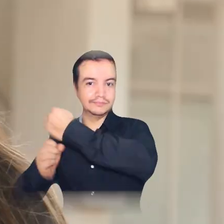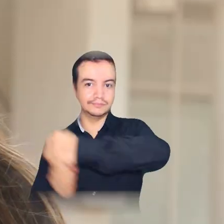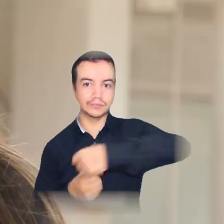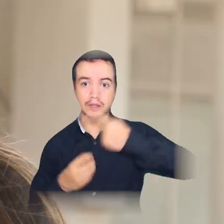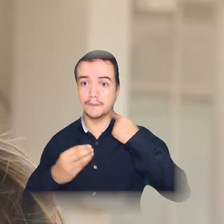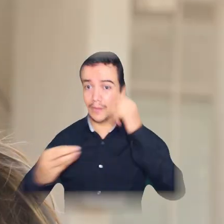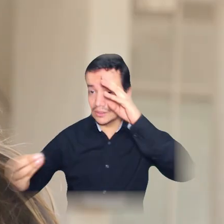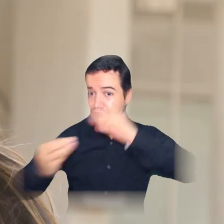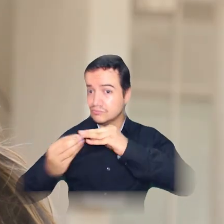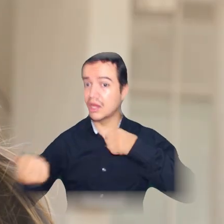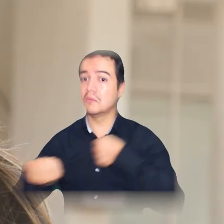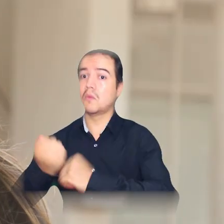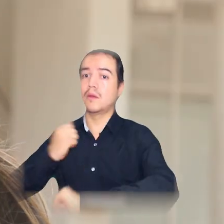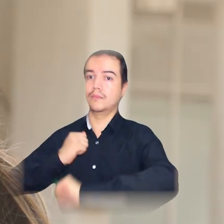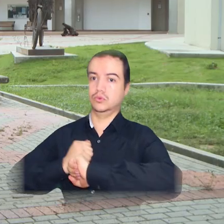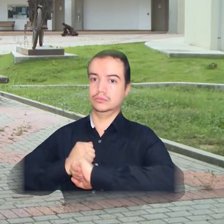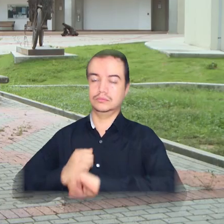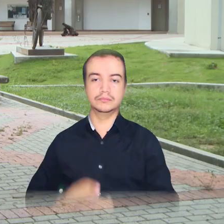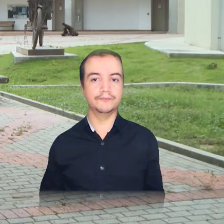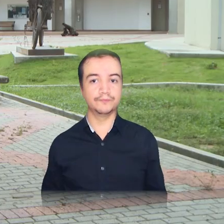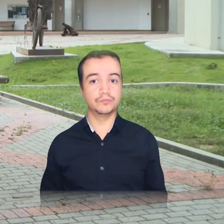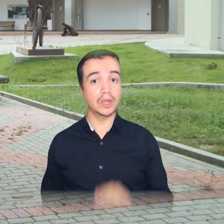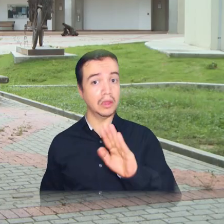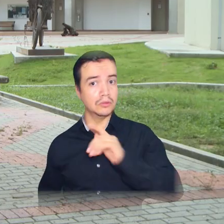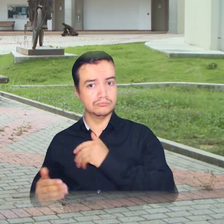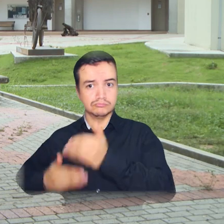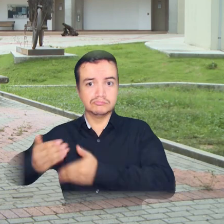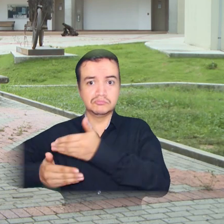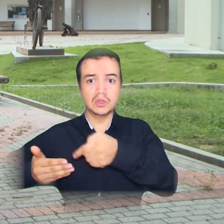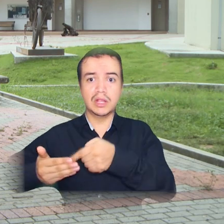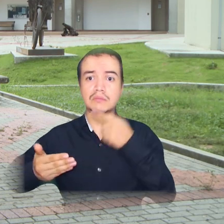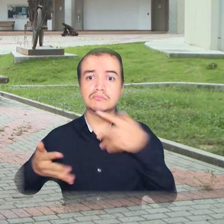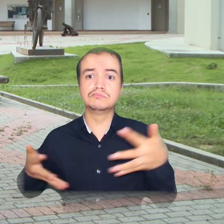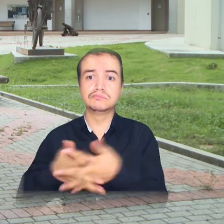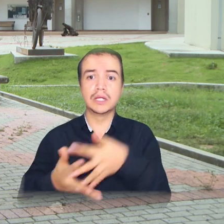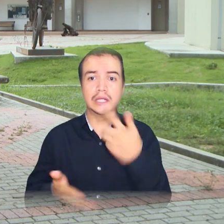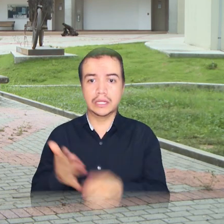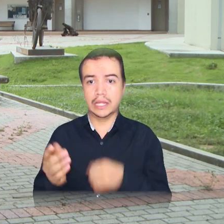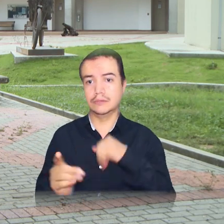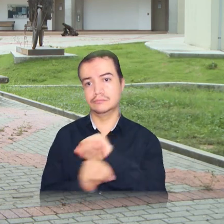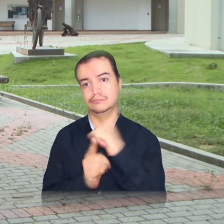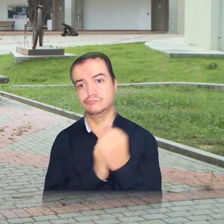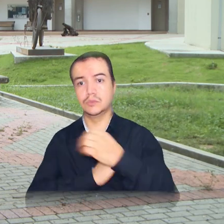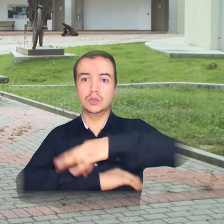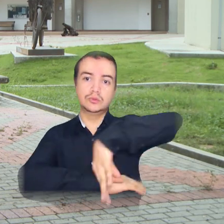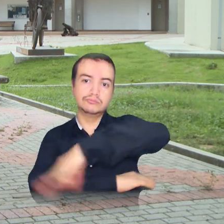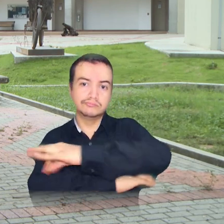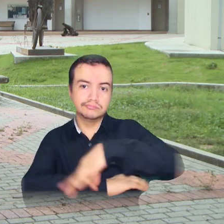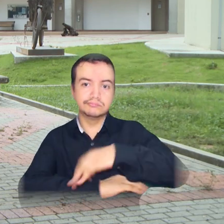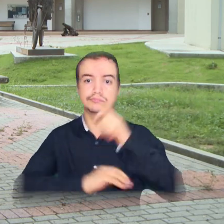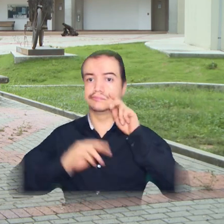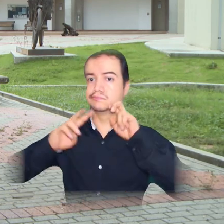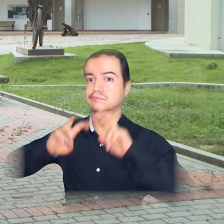específico de colaboración. El proceso que comprende acciones en lo académico, cultural, arquitectónico y de investigación